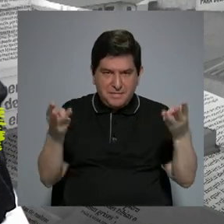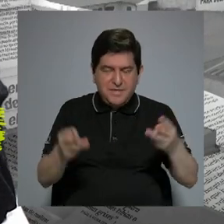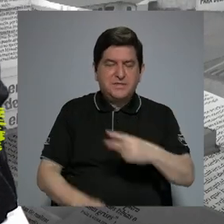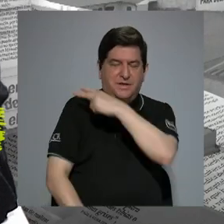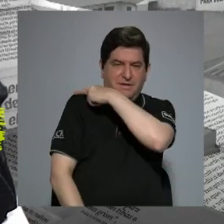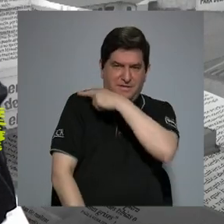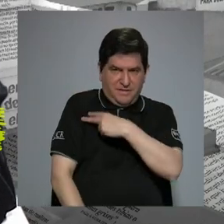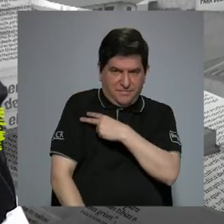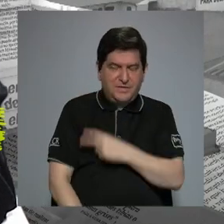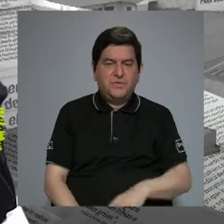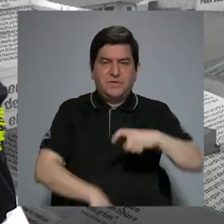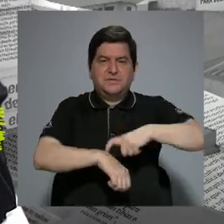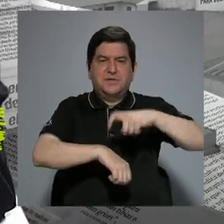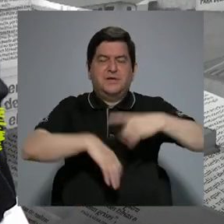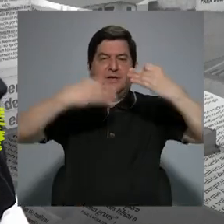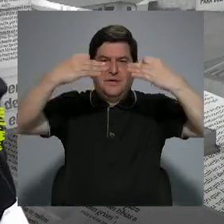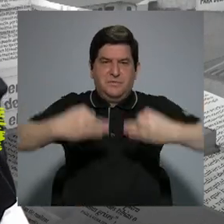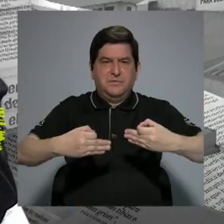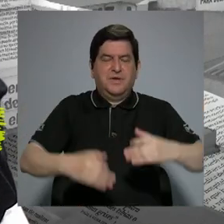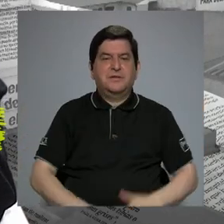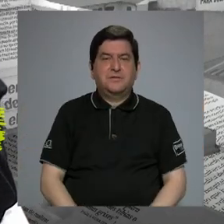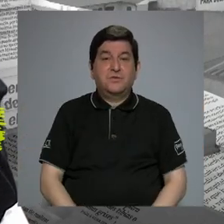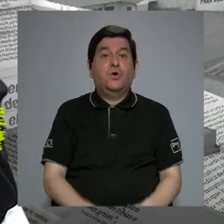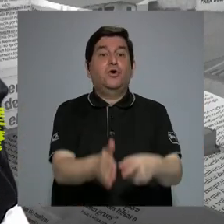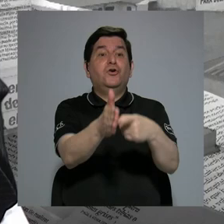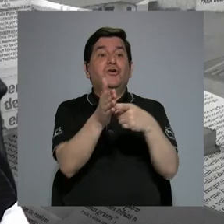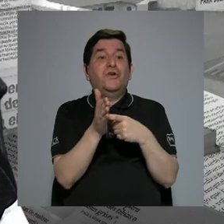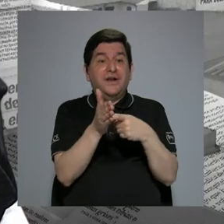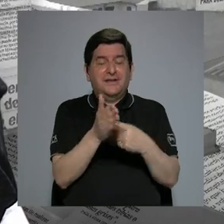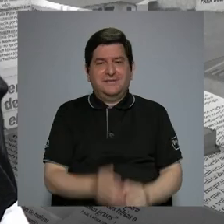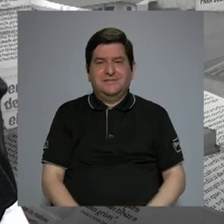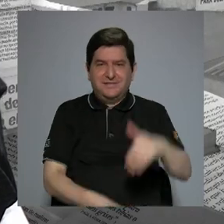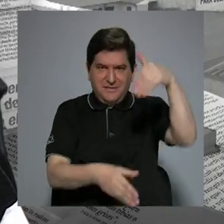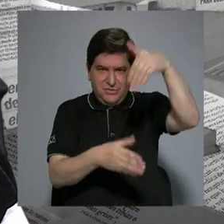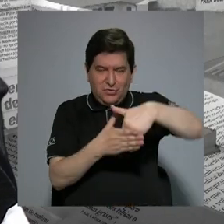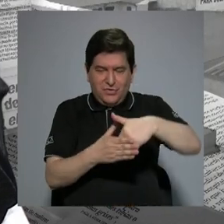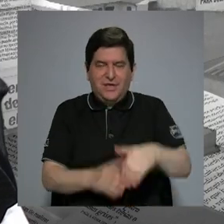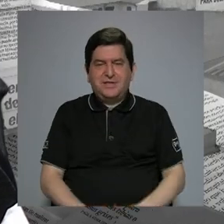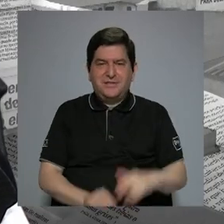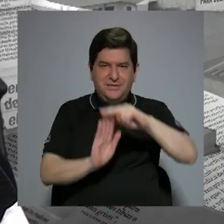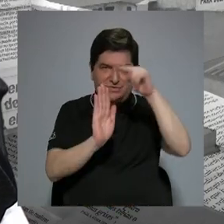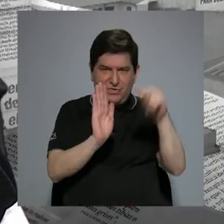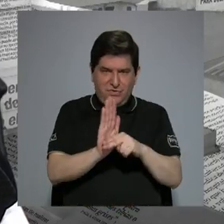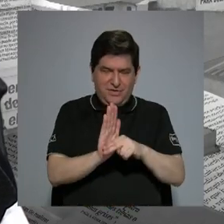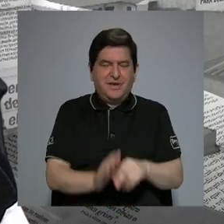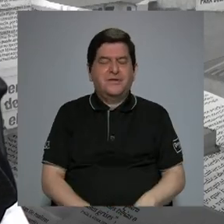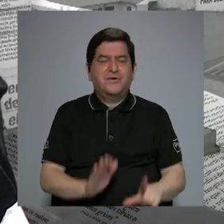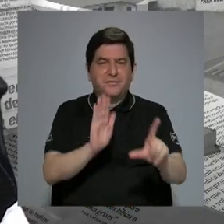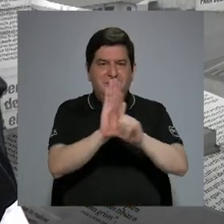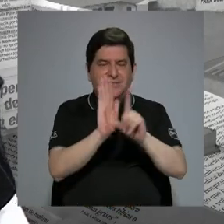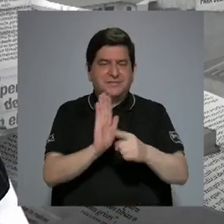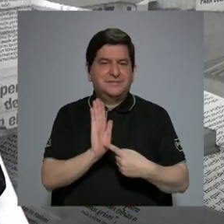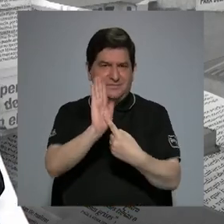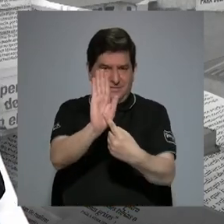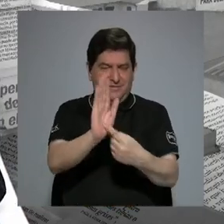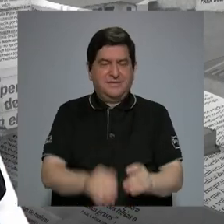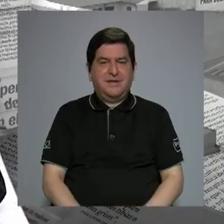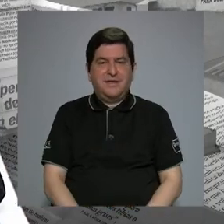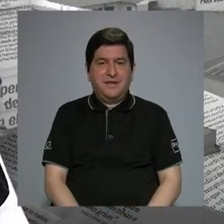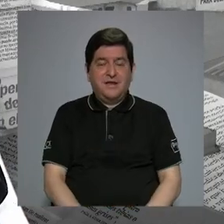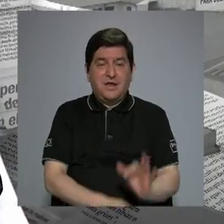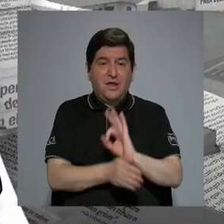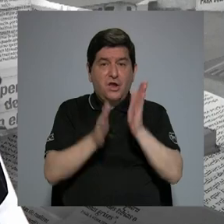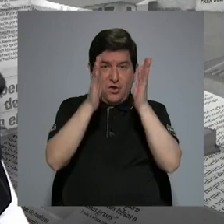jefaturas para la toma de decisiones. Inclusive es un requisito que está dentro de los lineamientos que se derivan de la ley. Si el